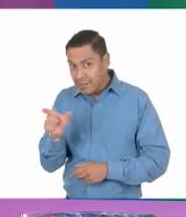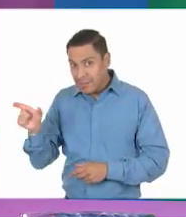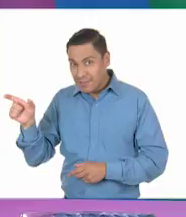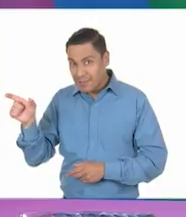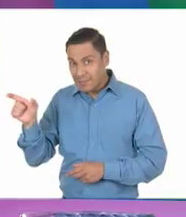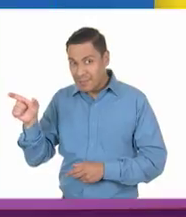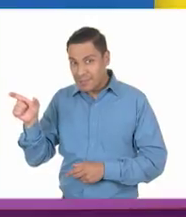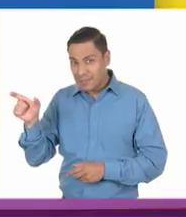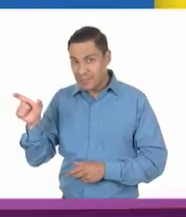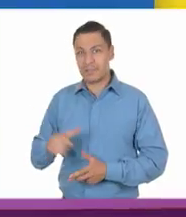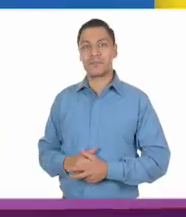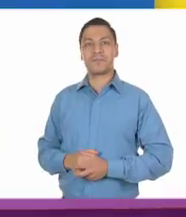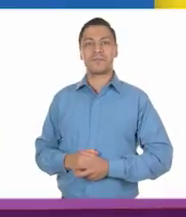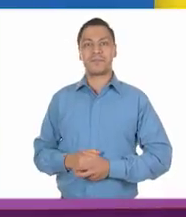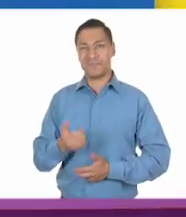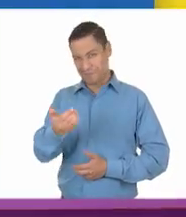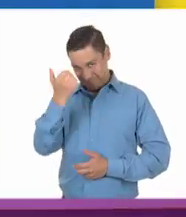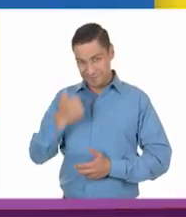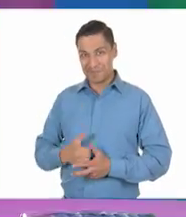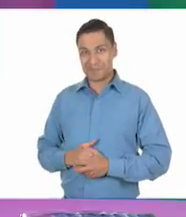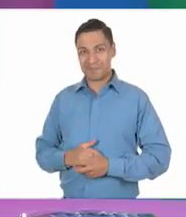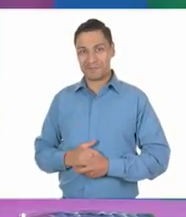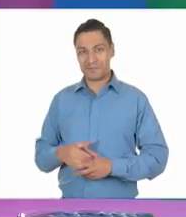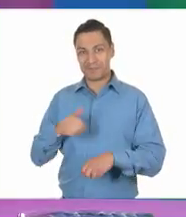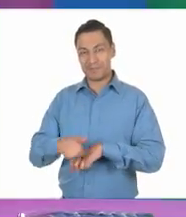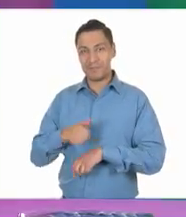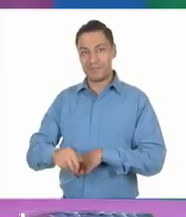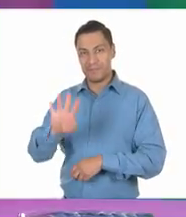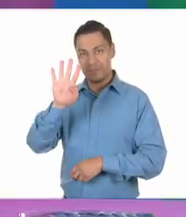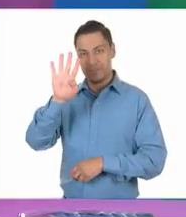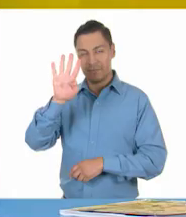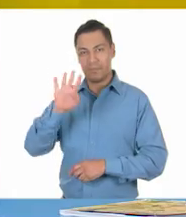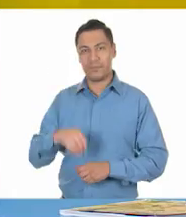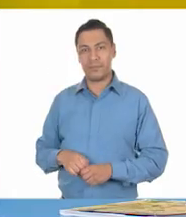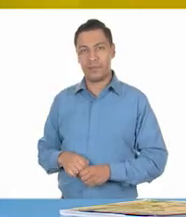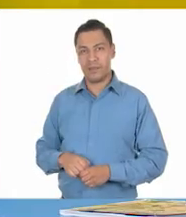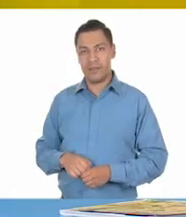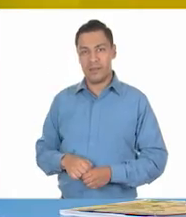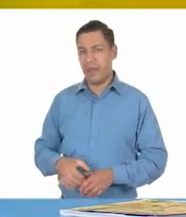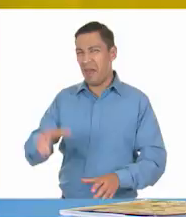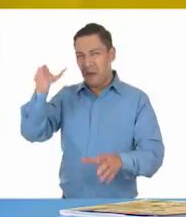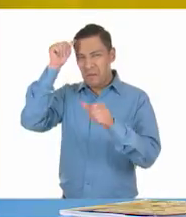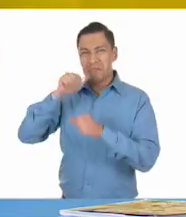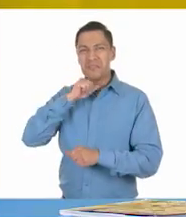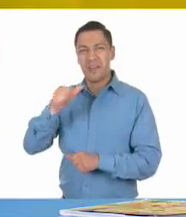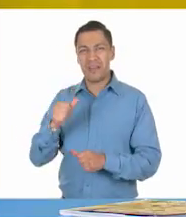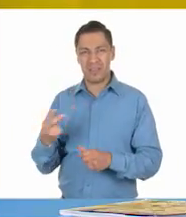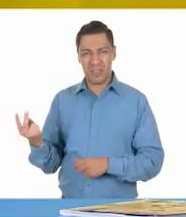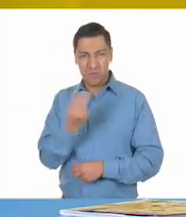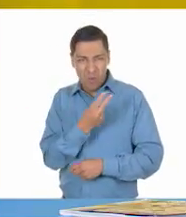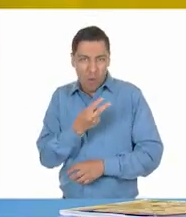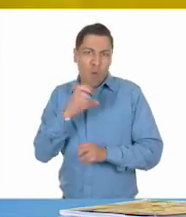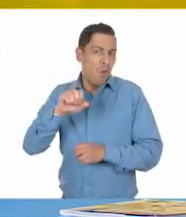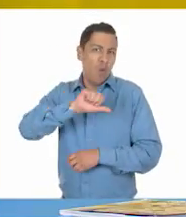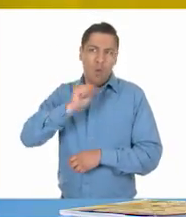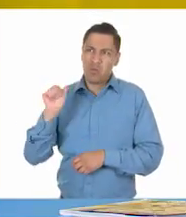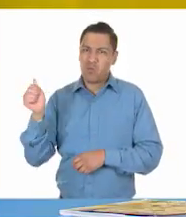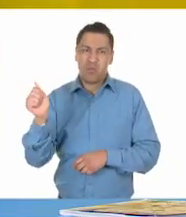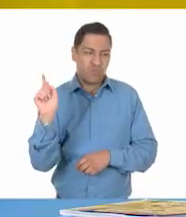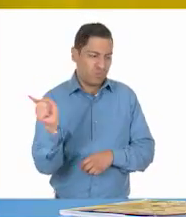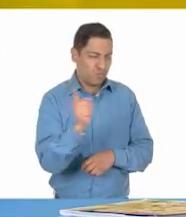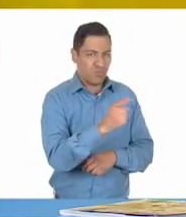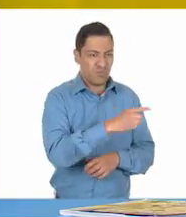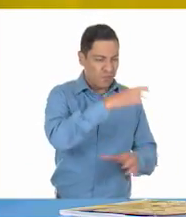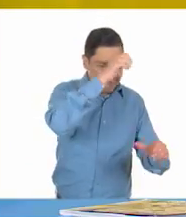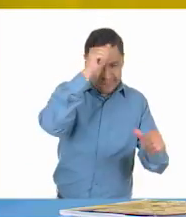¿eh? Sí, Muy bueno, muy bueno, A ver quién gana. La número cuatro. Desacuerdo entre dos o más personas porque sus